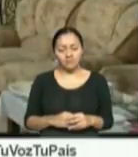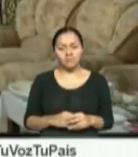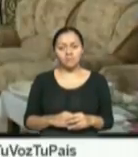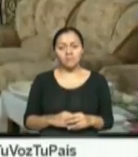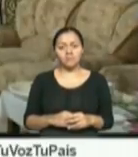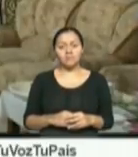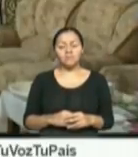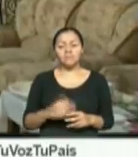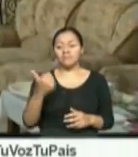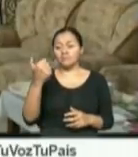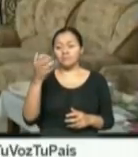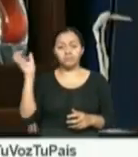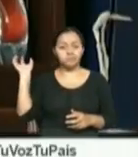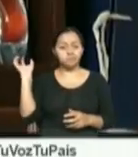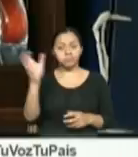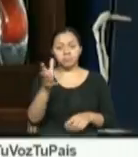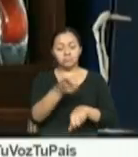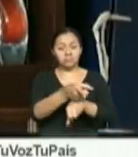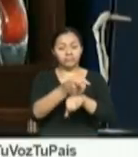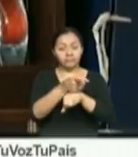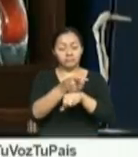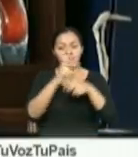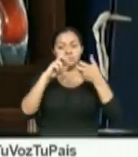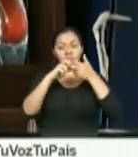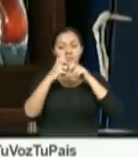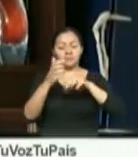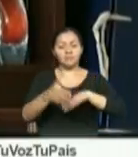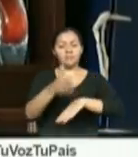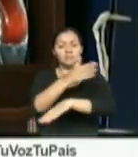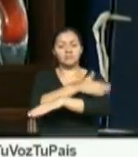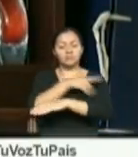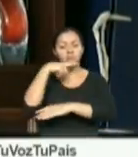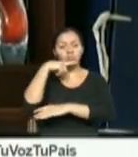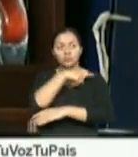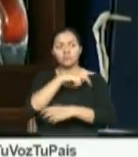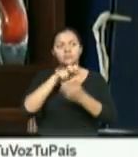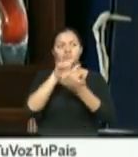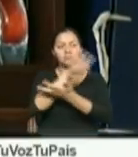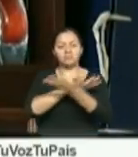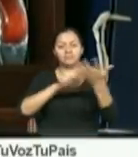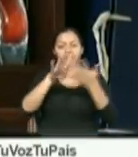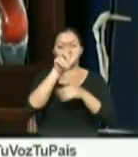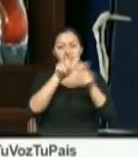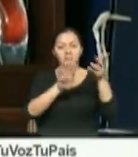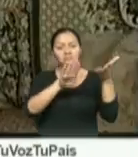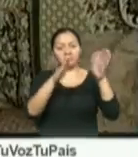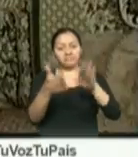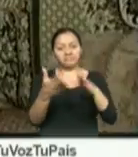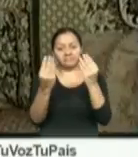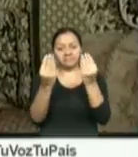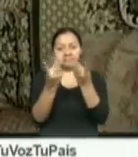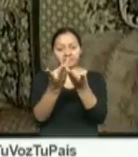Lanzagranadas, lanzallamas y un cañón de asalto usados por las fuerzas de seguridad rusas ocasionaron víctimas adicionales.